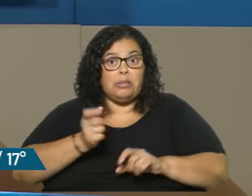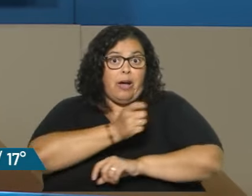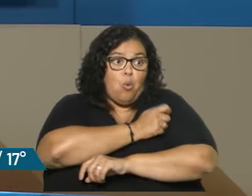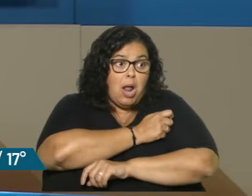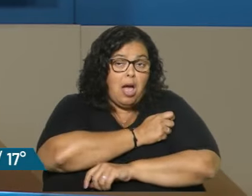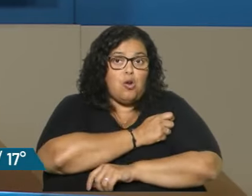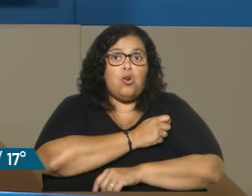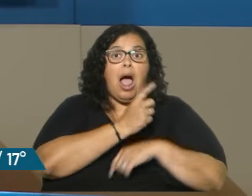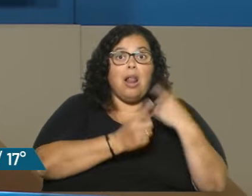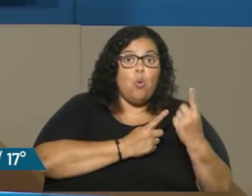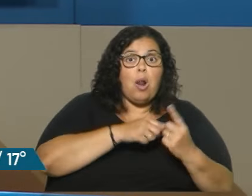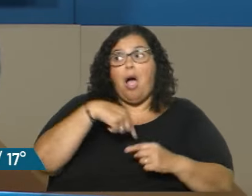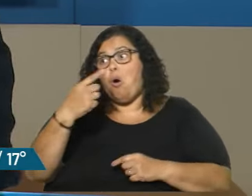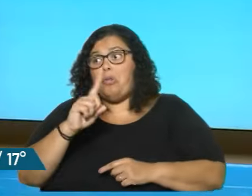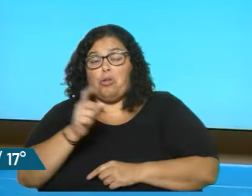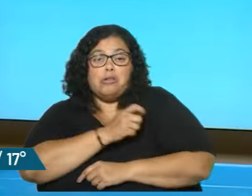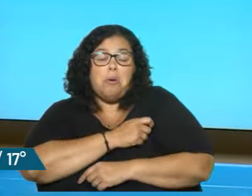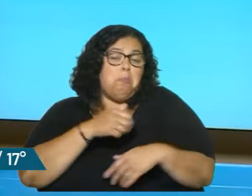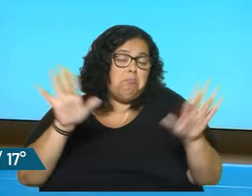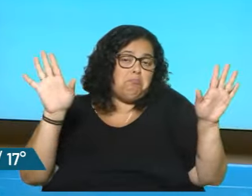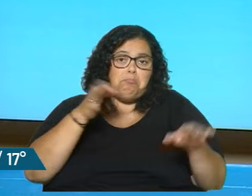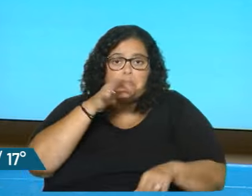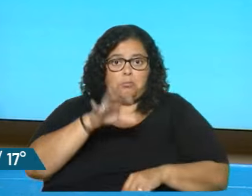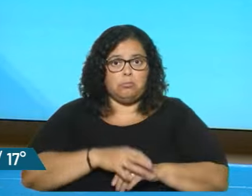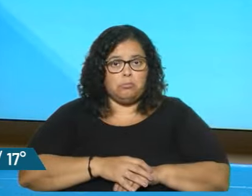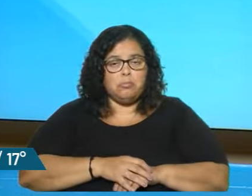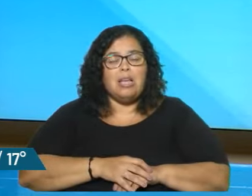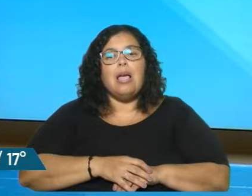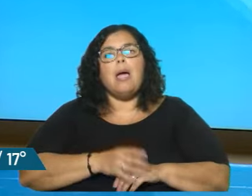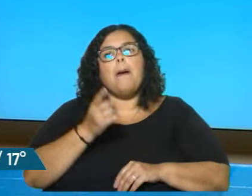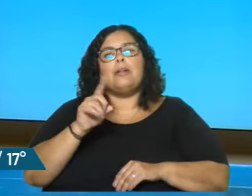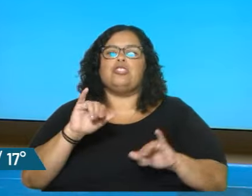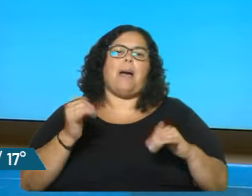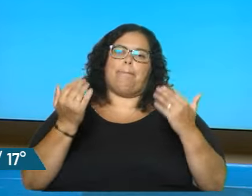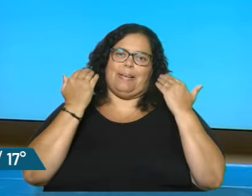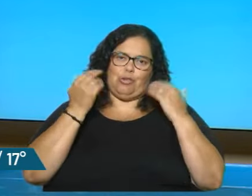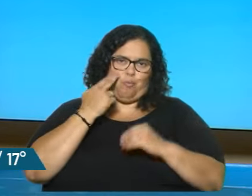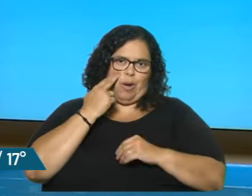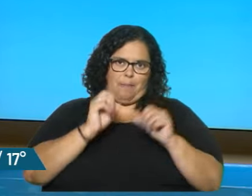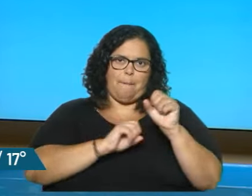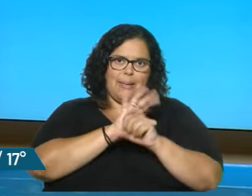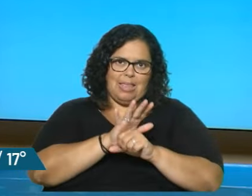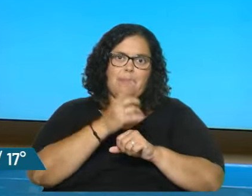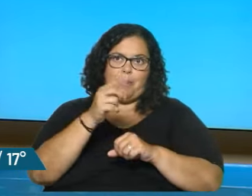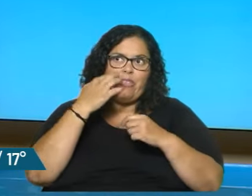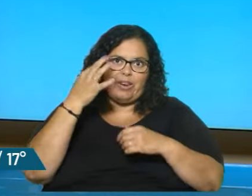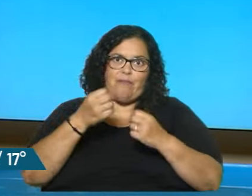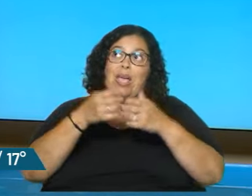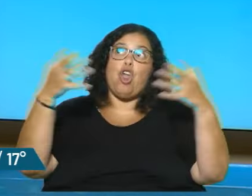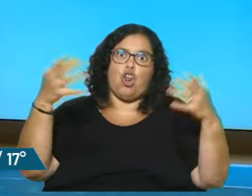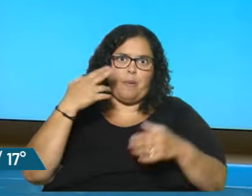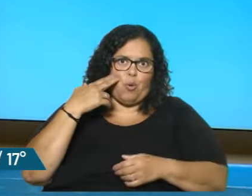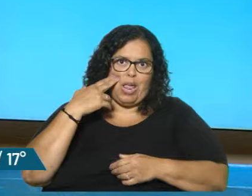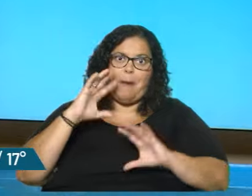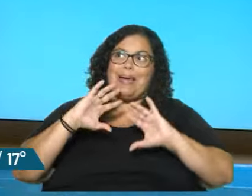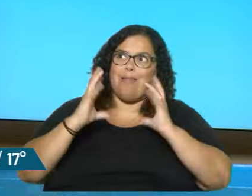inocularon. ¿Qué cree que habría que haber hecho en...? Ahora ya pasó el problema, pero fue muy grande, ¿no? Para Uruguay, para